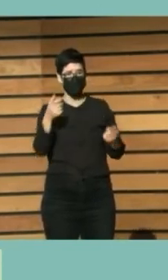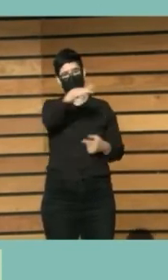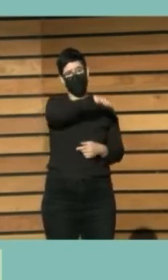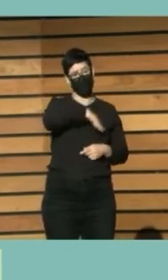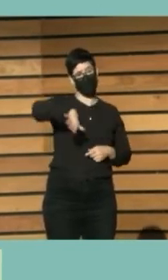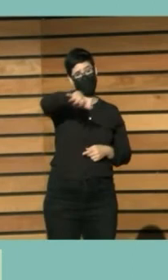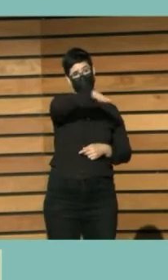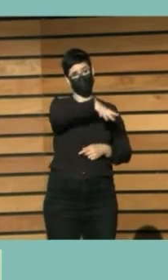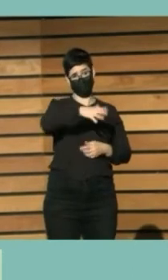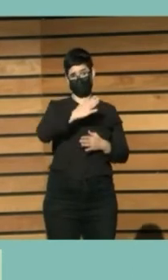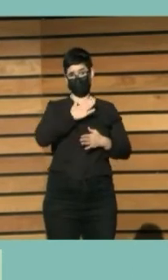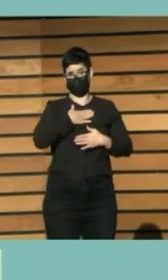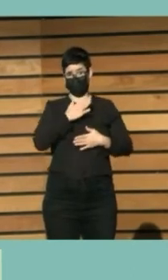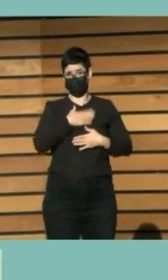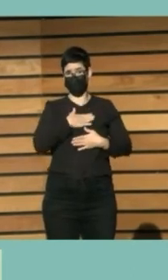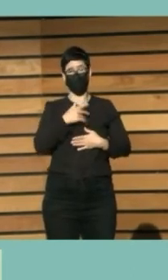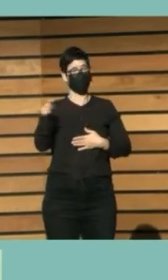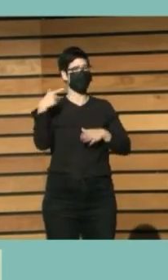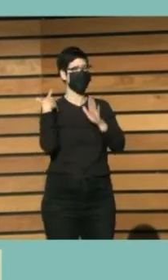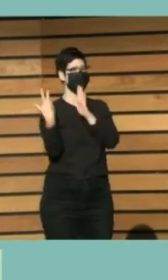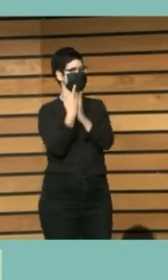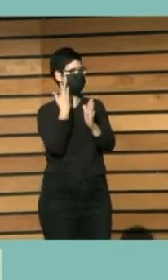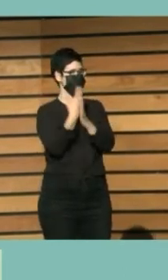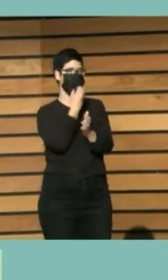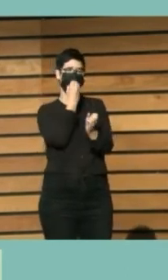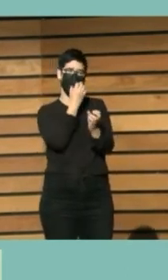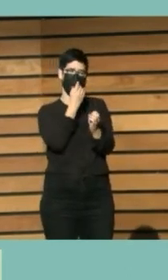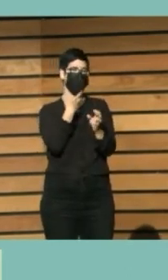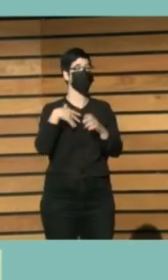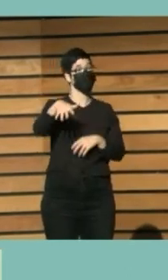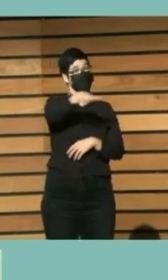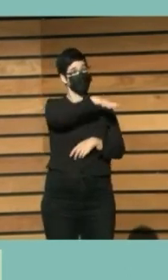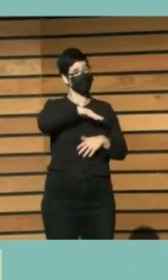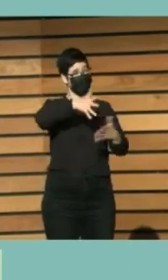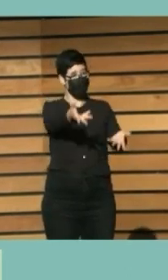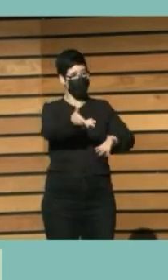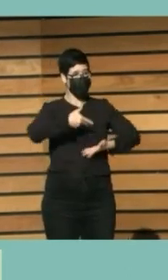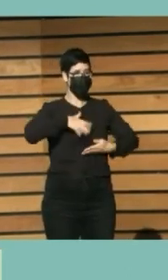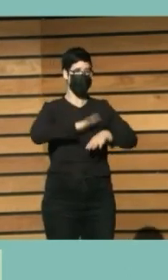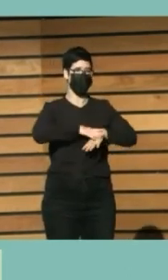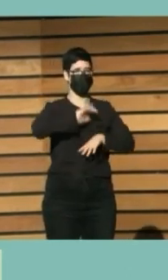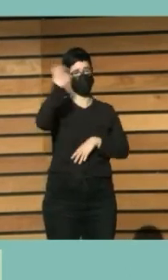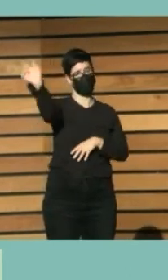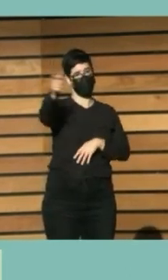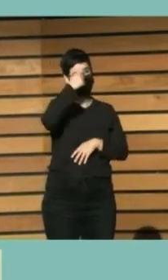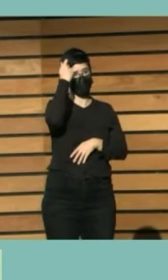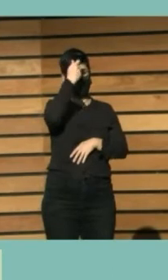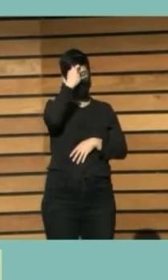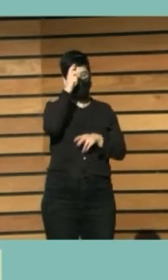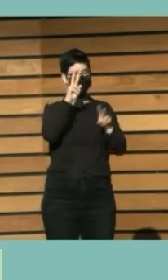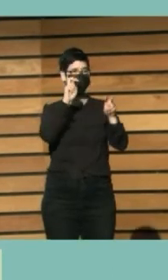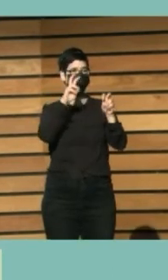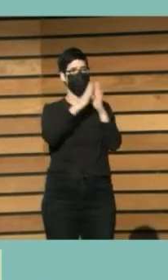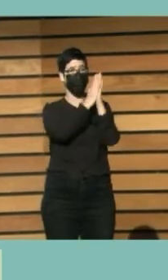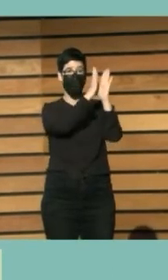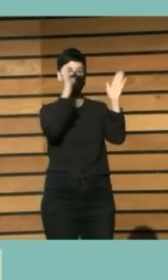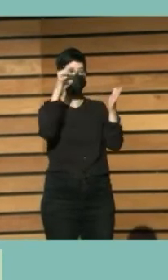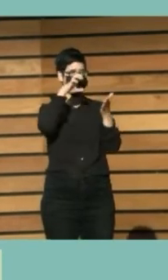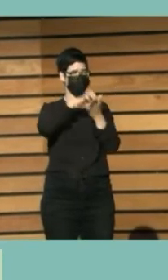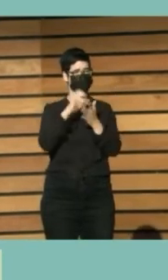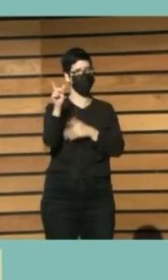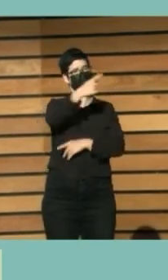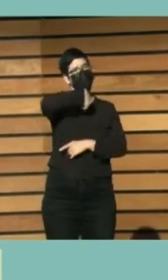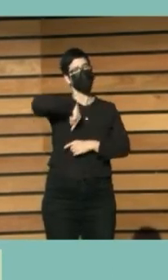no? Ella nos explicaba muy bien. ¿Los espacios nos ayudan a este concepto de biblioteca? Pues lo que nos hemos hecho es muchísimas preguntas. Y al final,